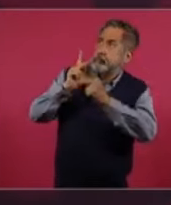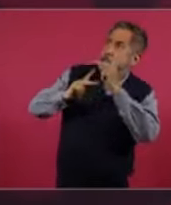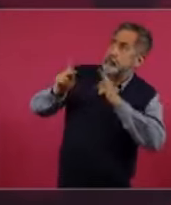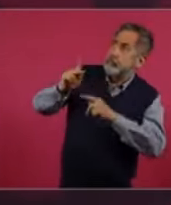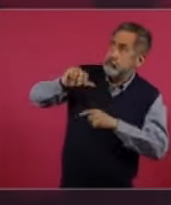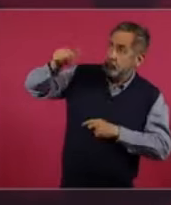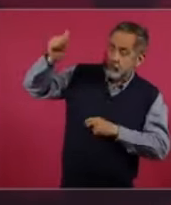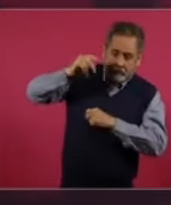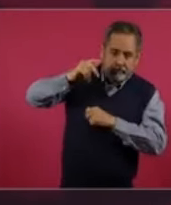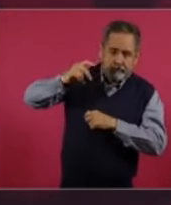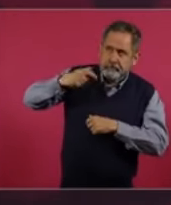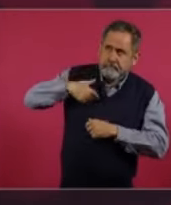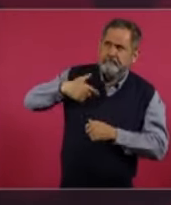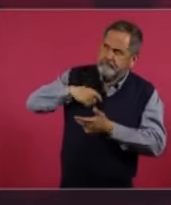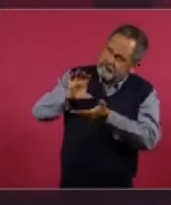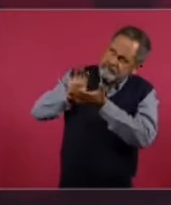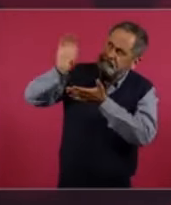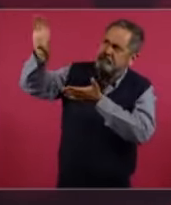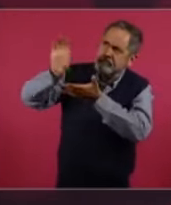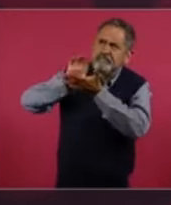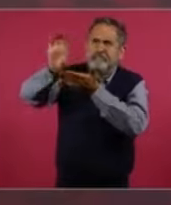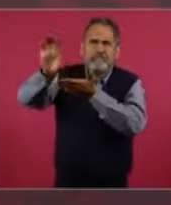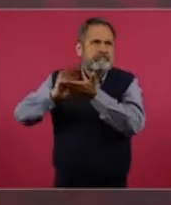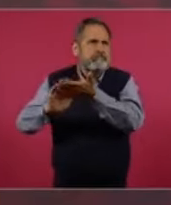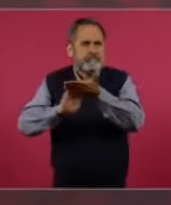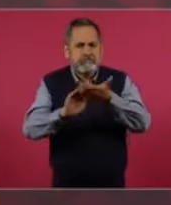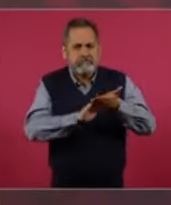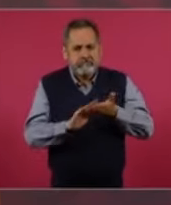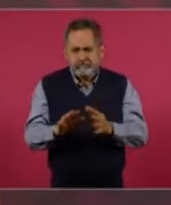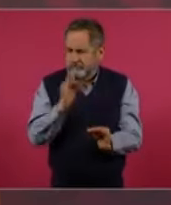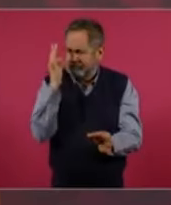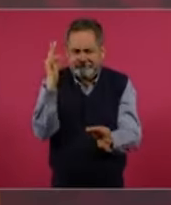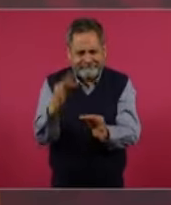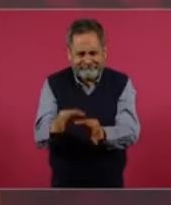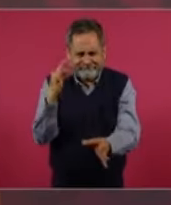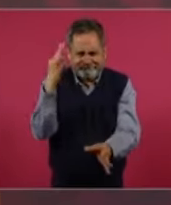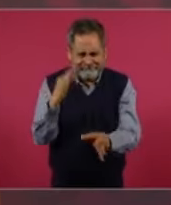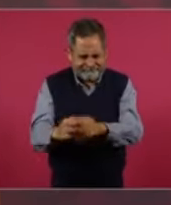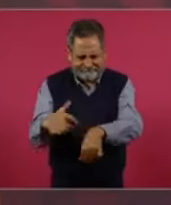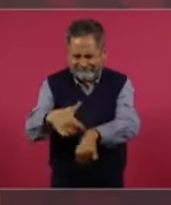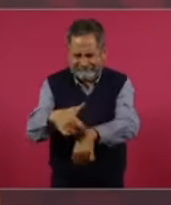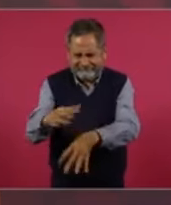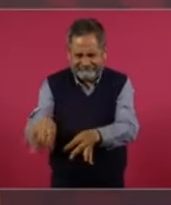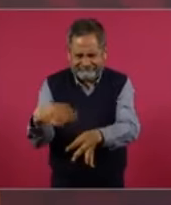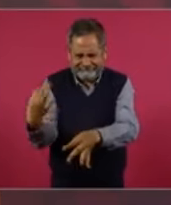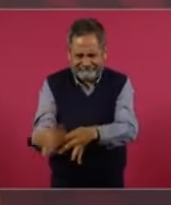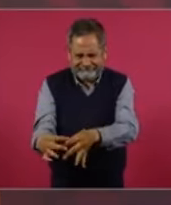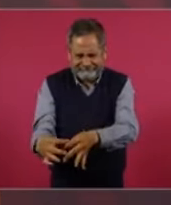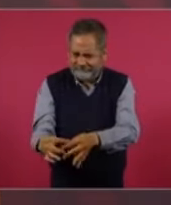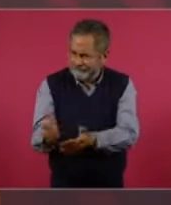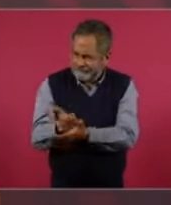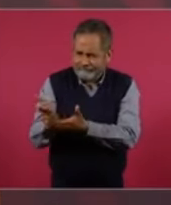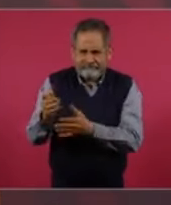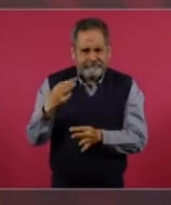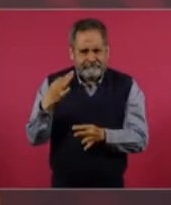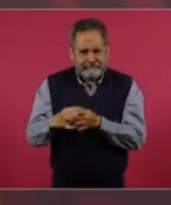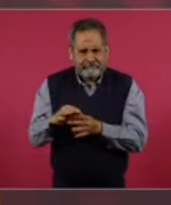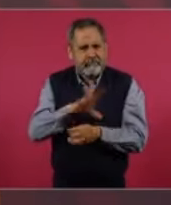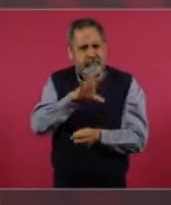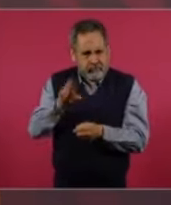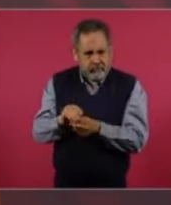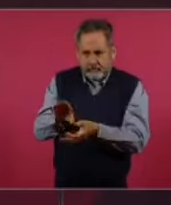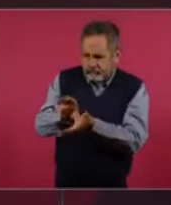nunca se ha dejado de entregar en tiempo y en cantidad